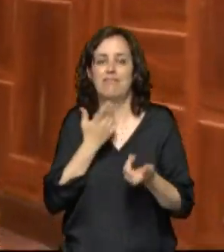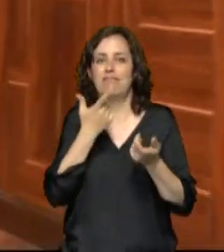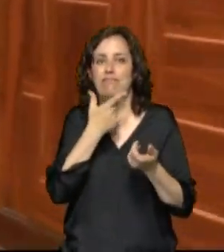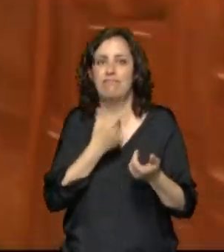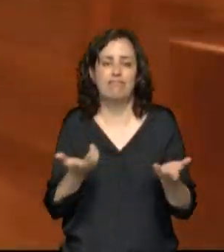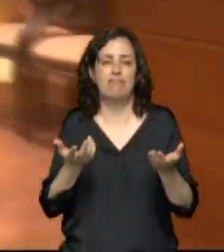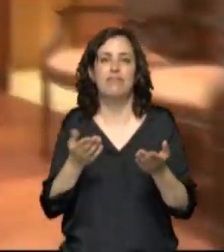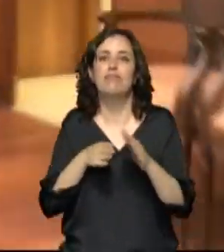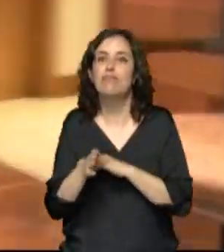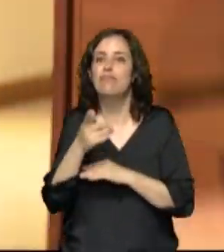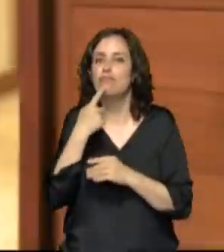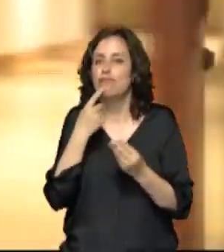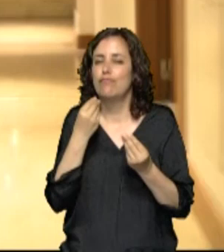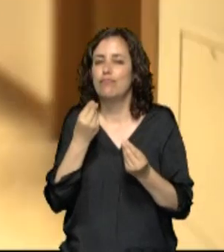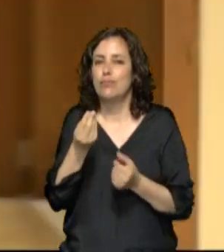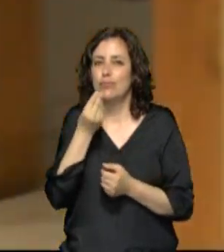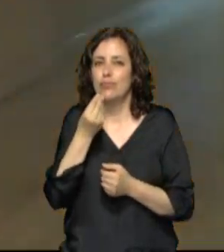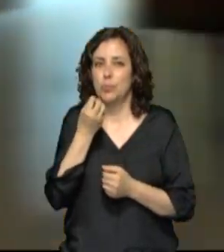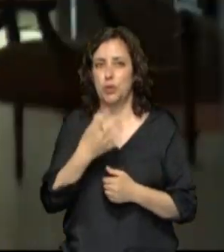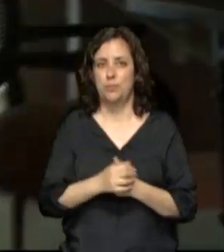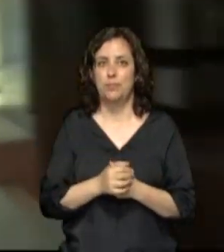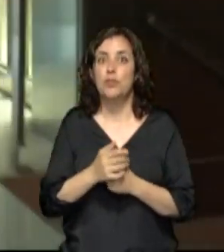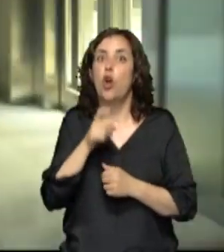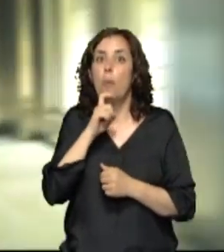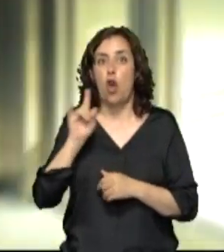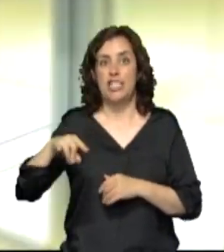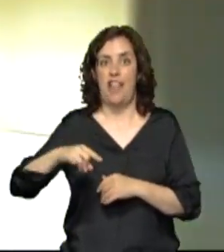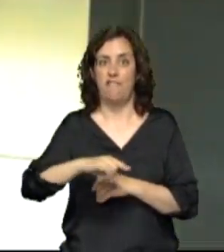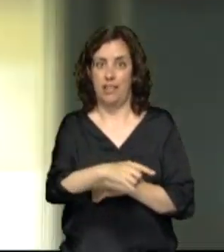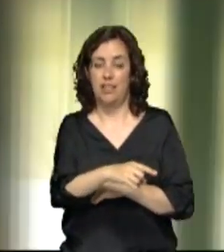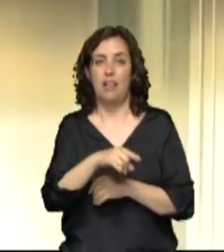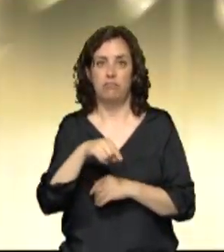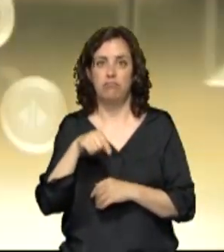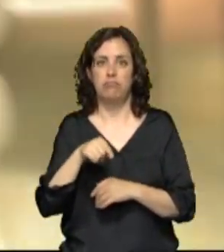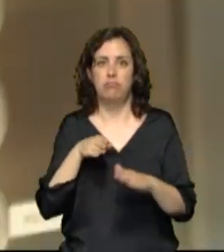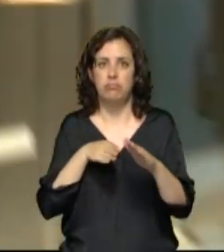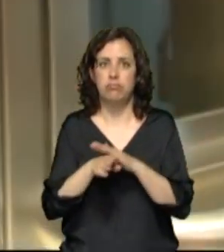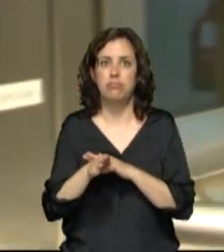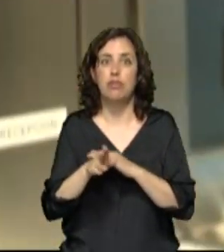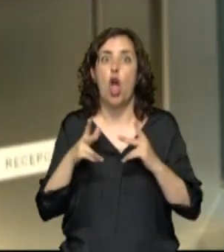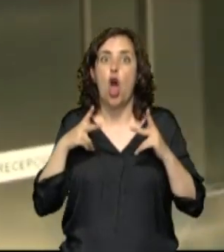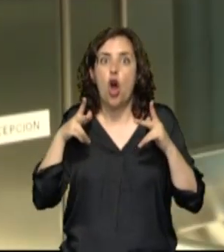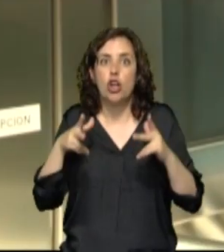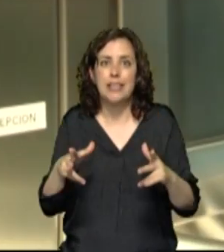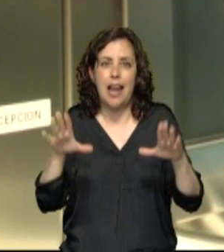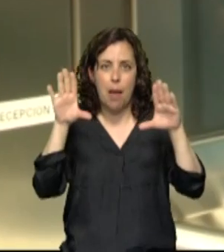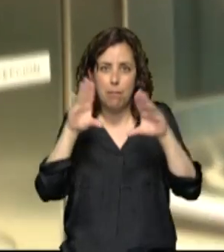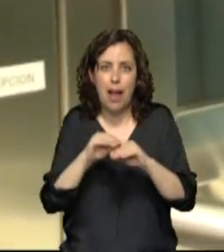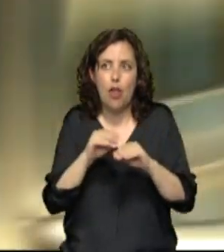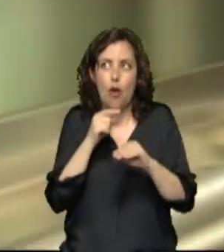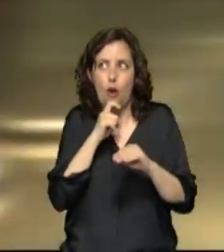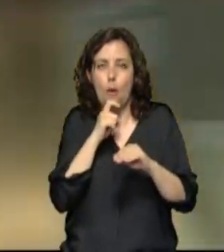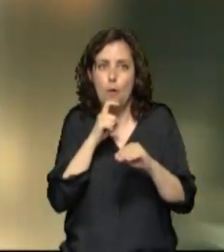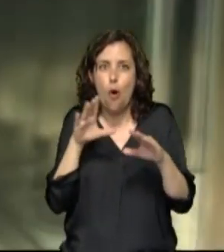Se entrará por la puerta del restaurante del hotel, por la calle Estafeta, el hotel estará cerrado y apagado por dentro. La sensación será que entras en un sitio clandestino,